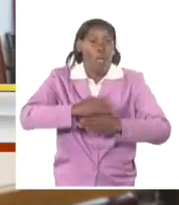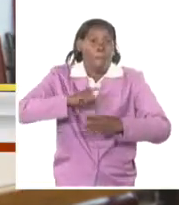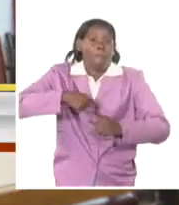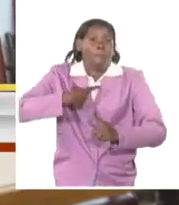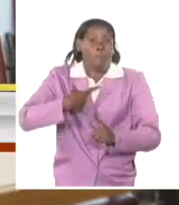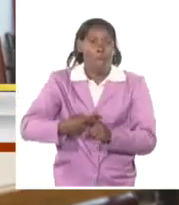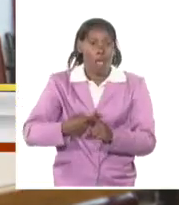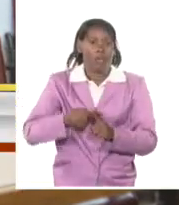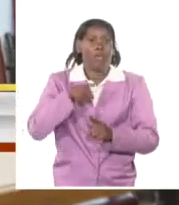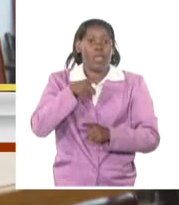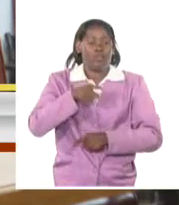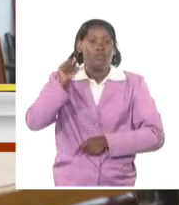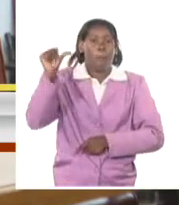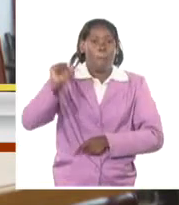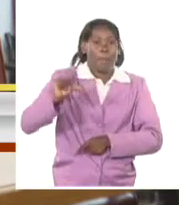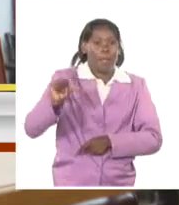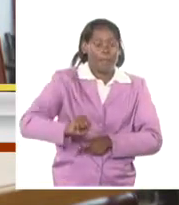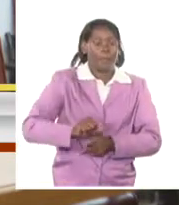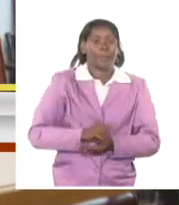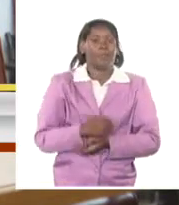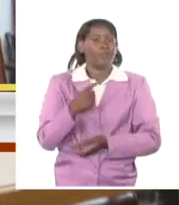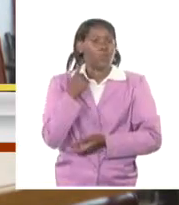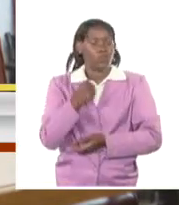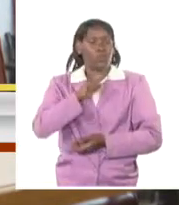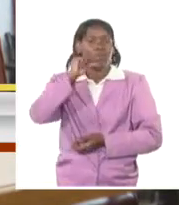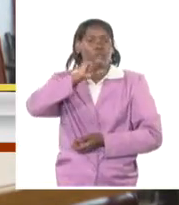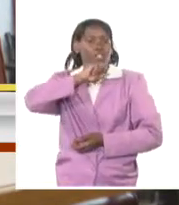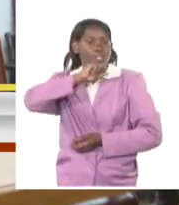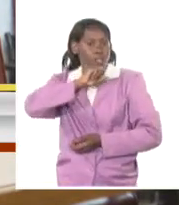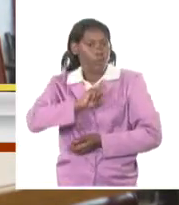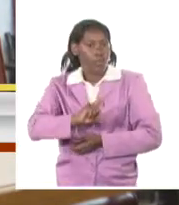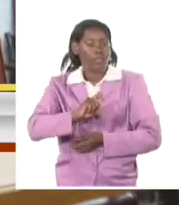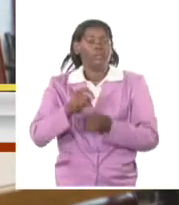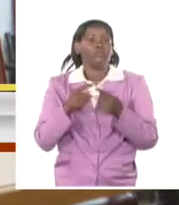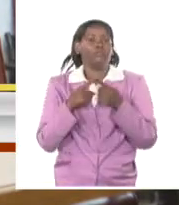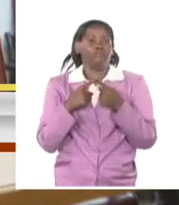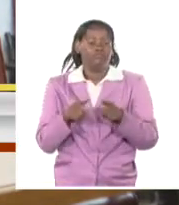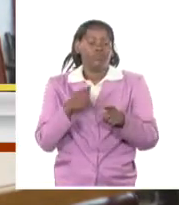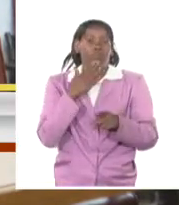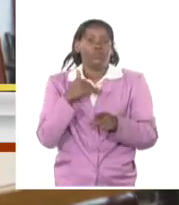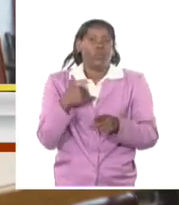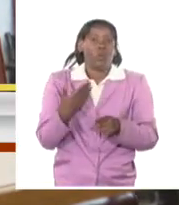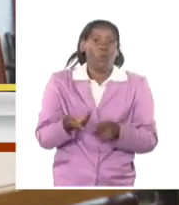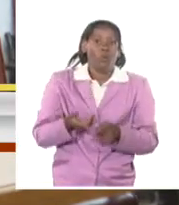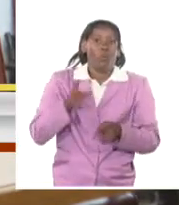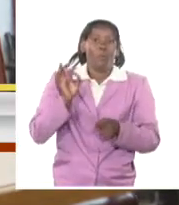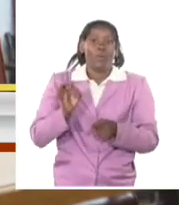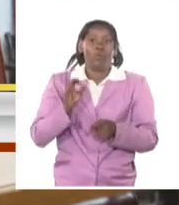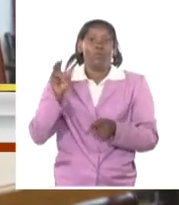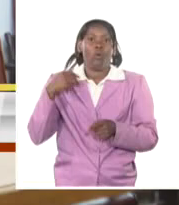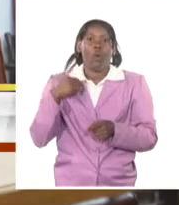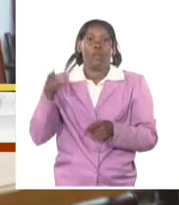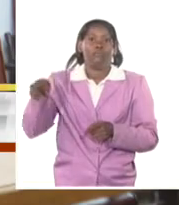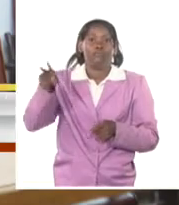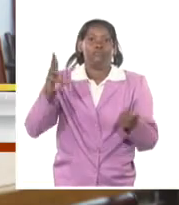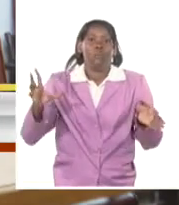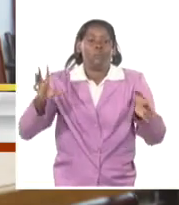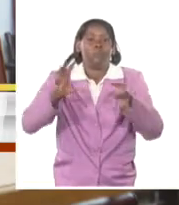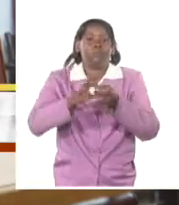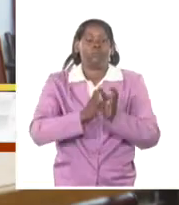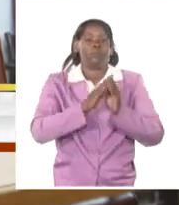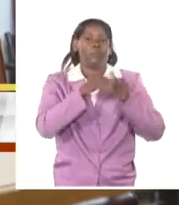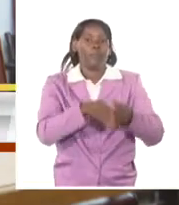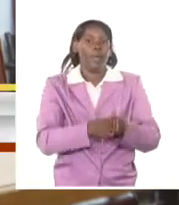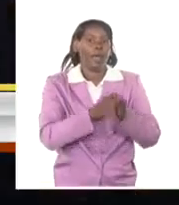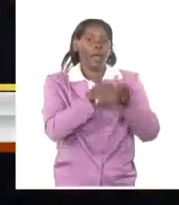conoce por la situación del bloqueo. A nosotros se nos dificulta muchísimo el poder conseguir barcos para transportar el combustible, el poder